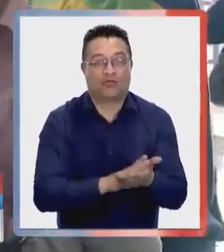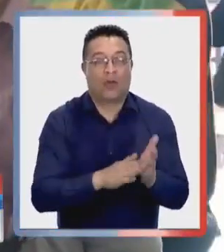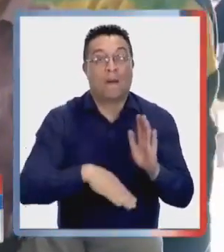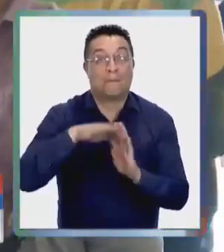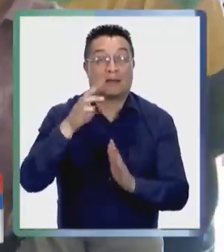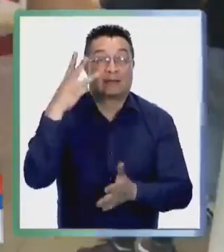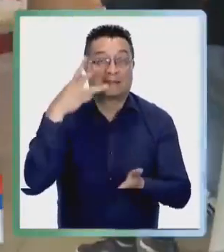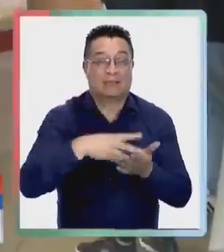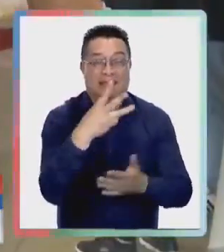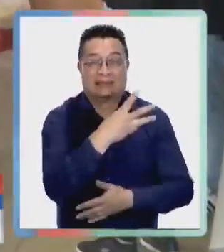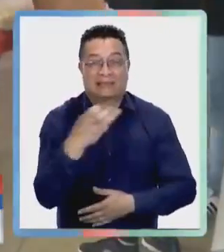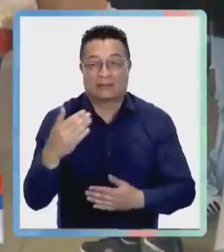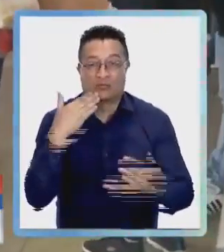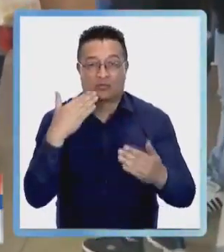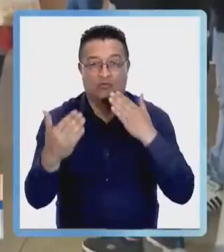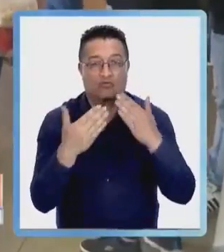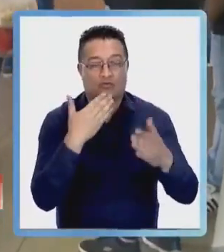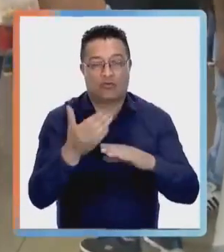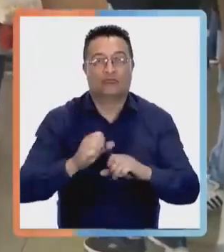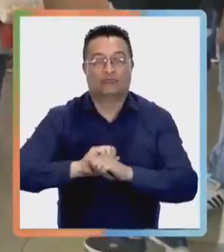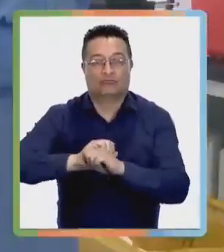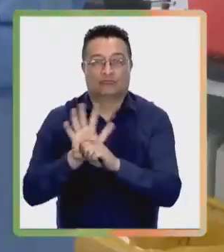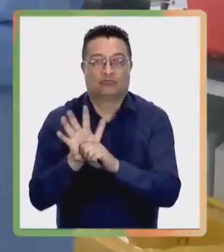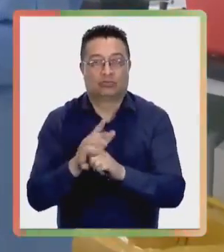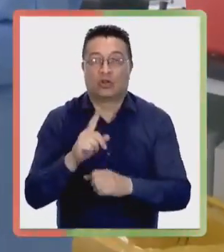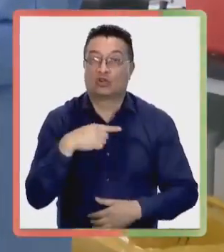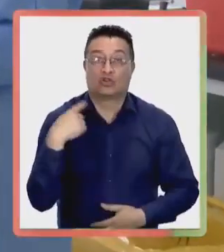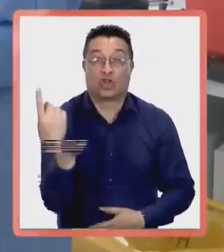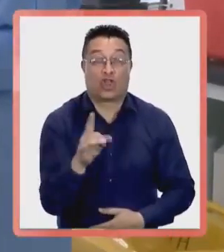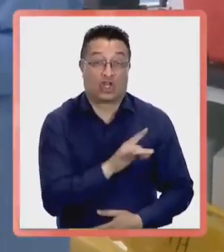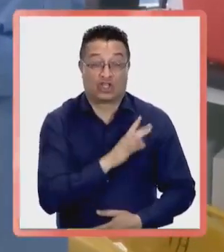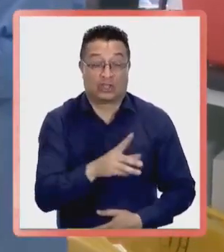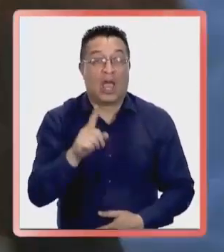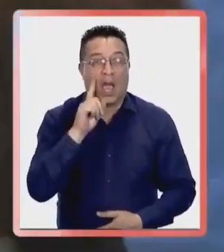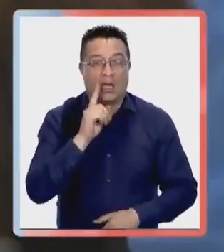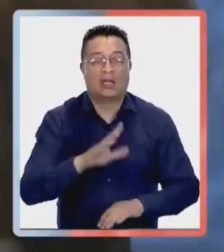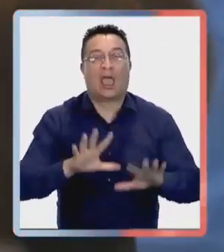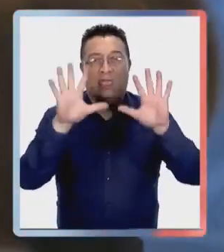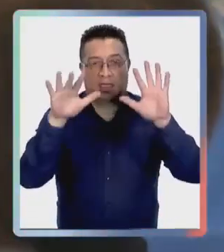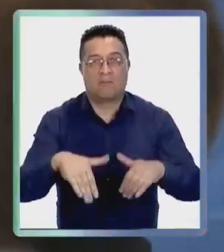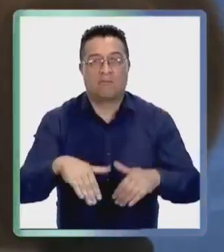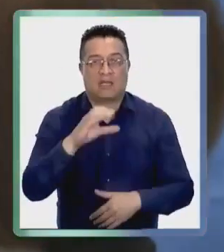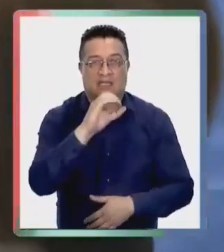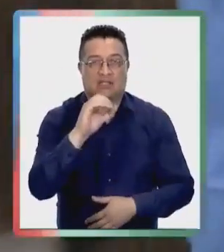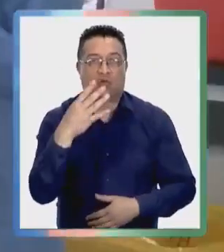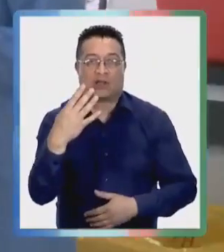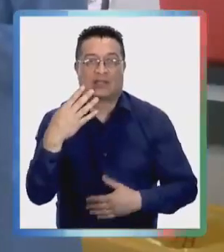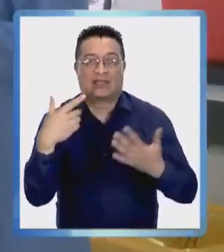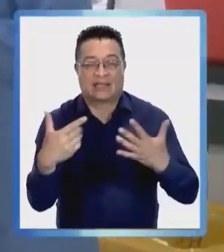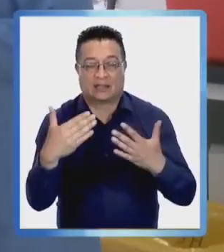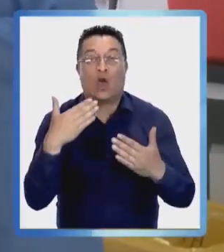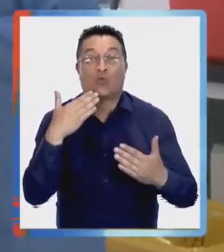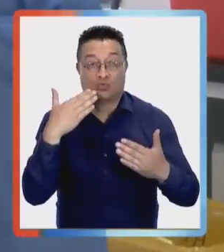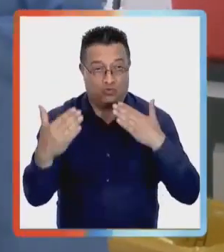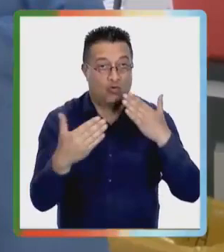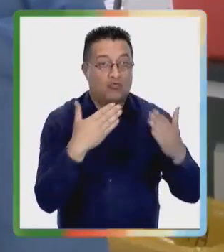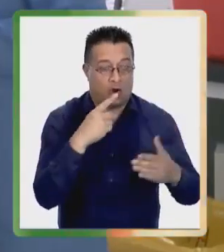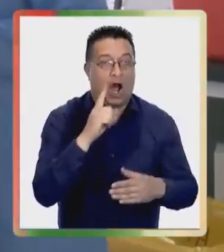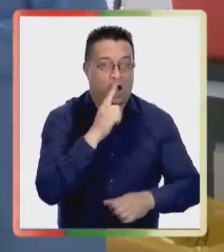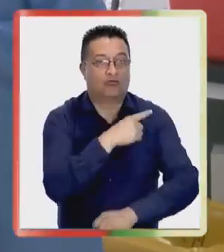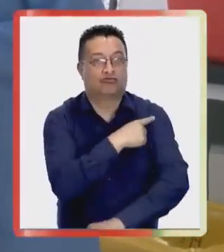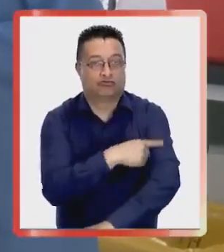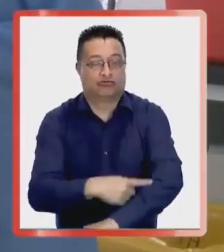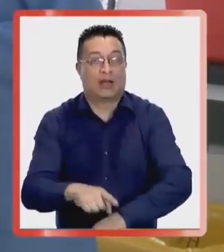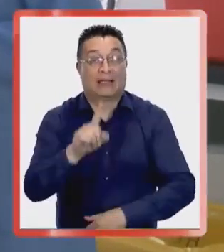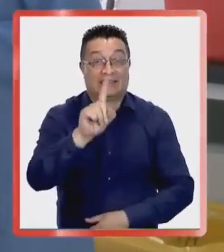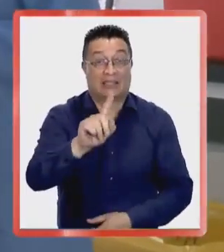y más de 3.300 se contagiaron de COVID-19. En todo el país hay 10.047 enfermos en etapa contagiante